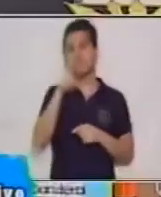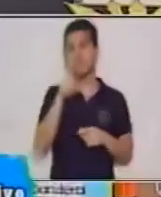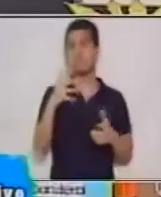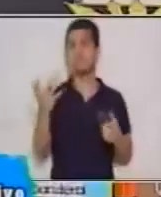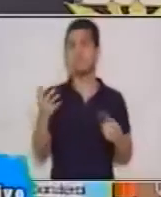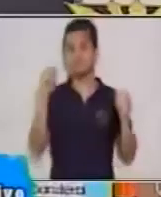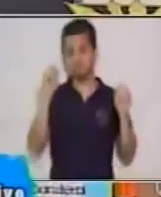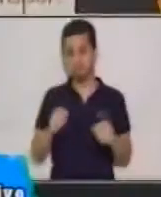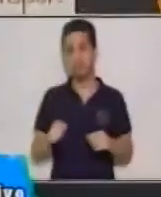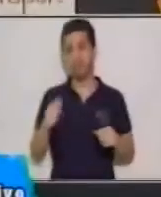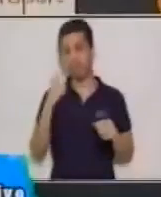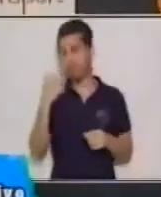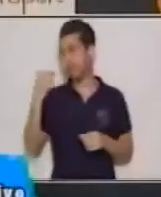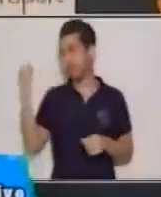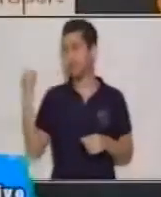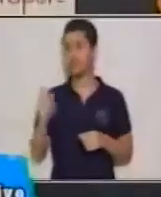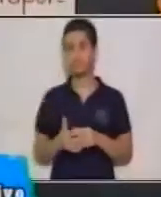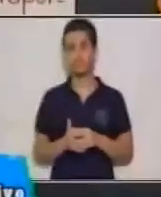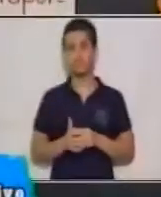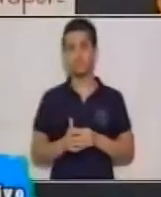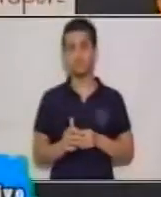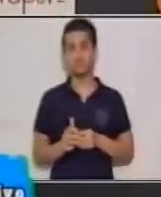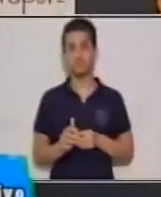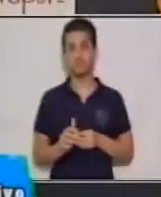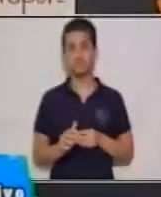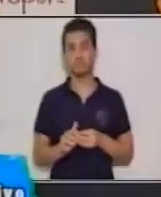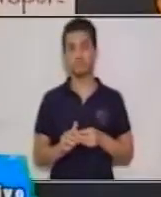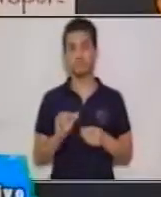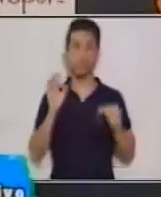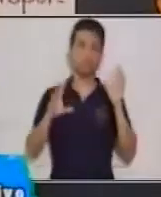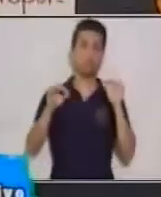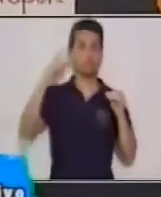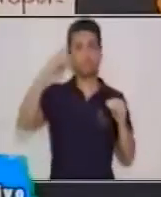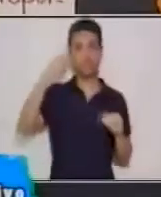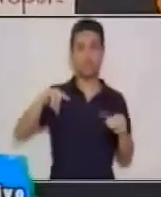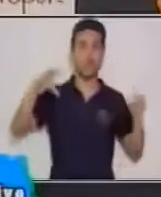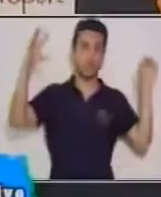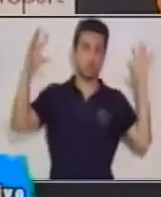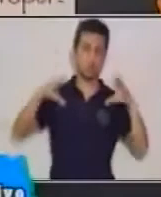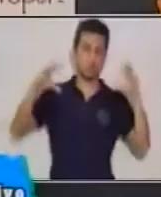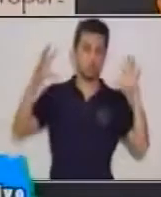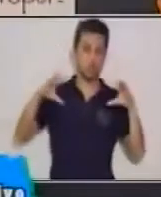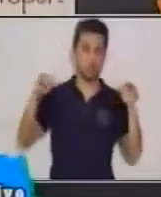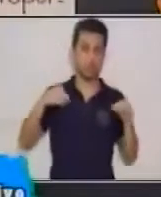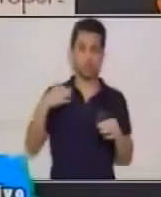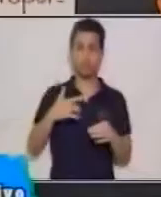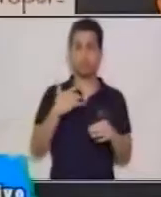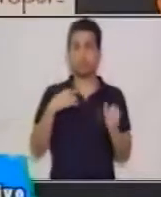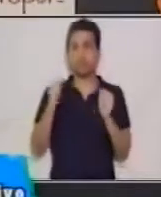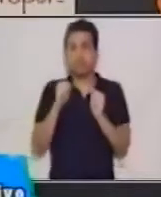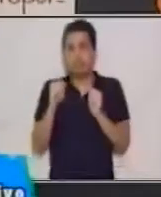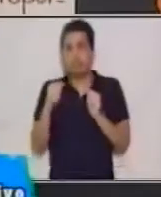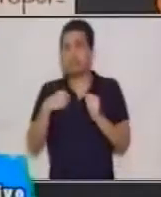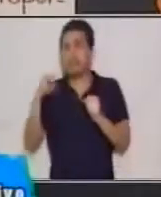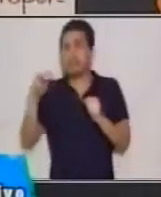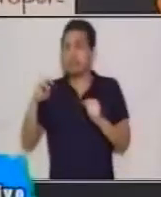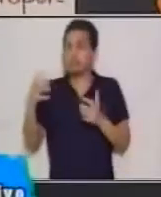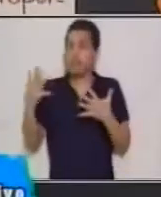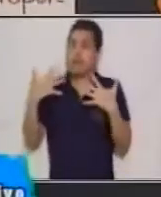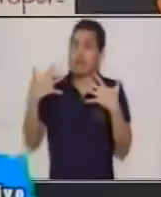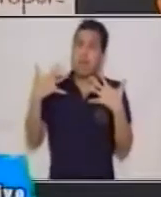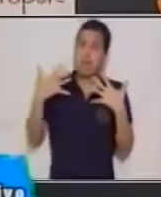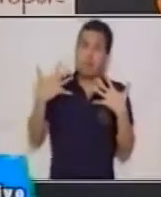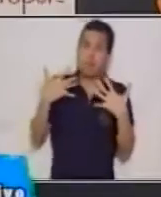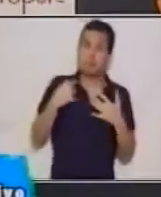puede ver lo que así es. Hay días muy lluviosos y nosotros sentimos frío, necesitamos de ese calor, no